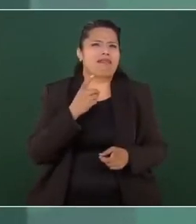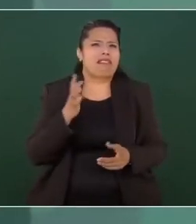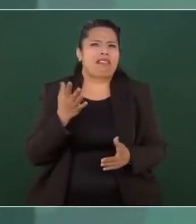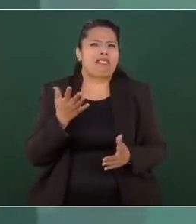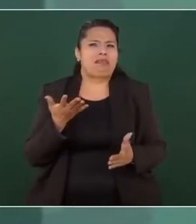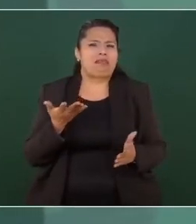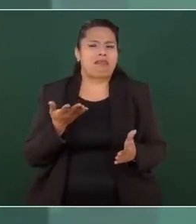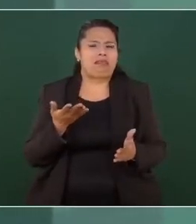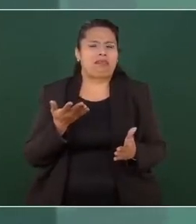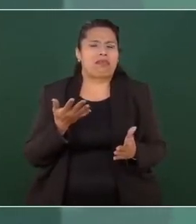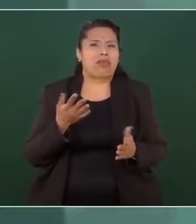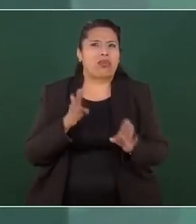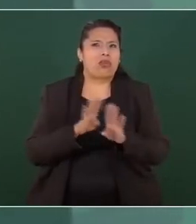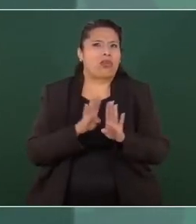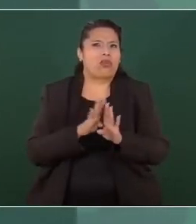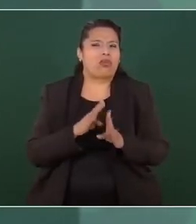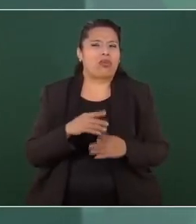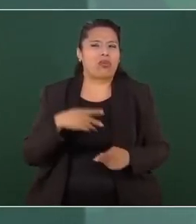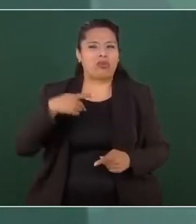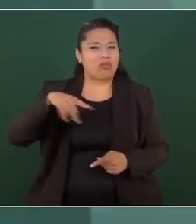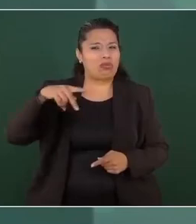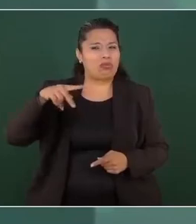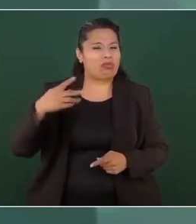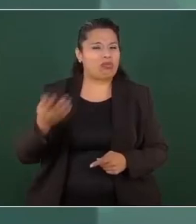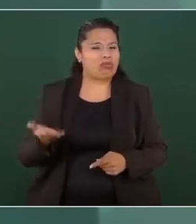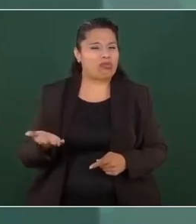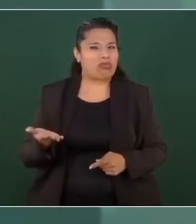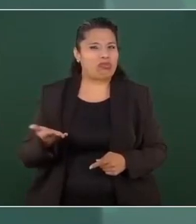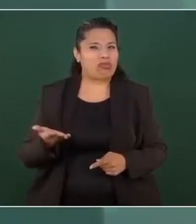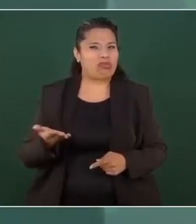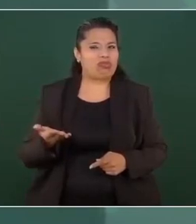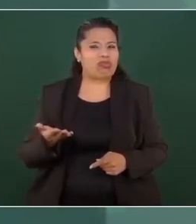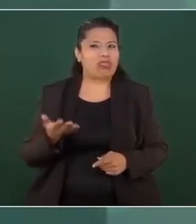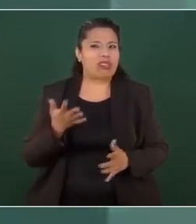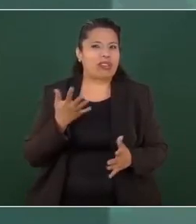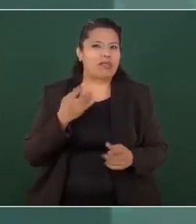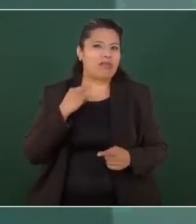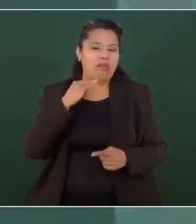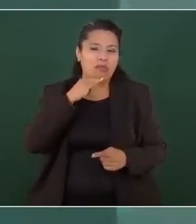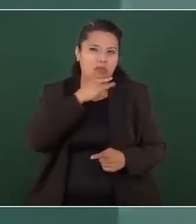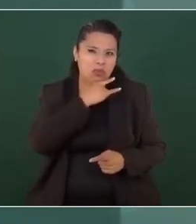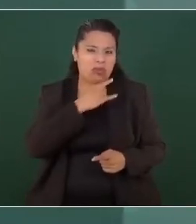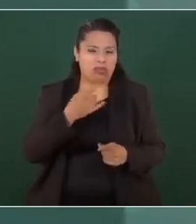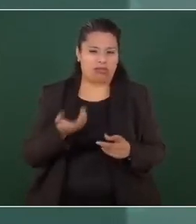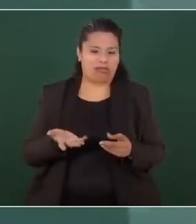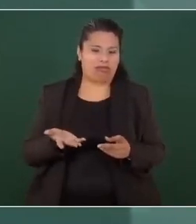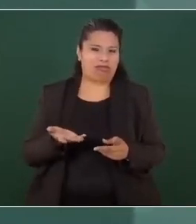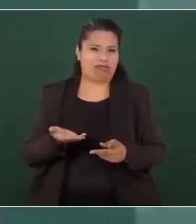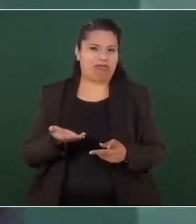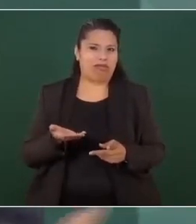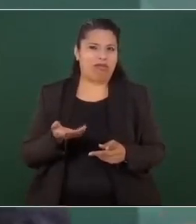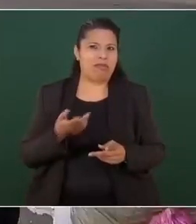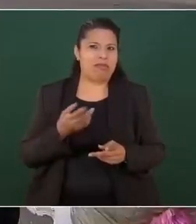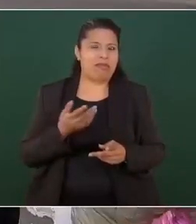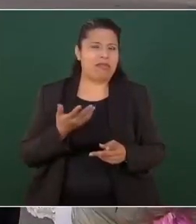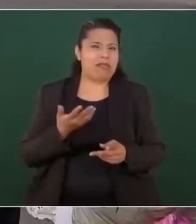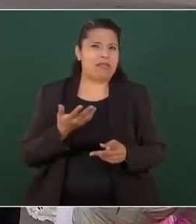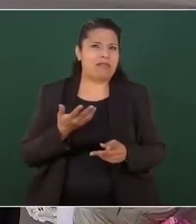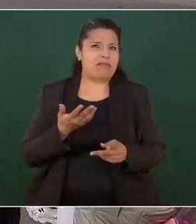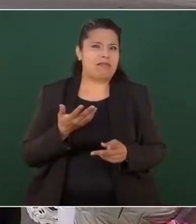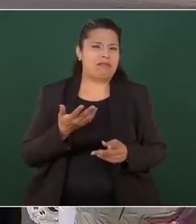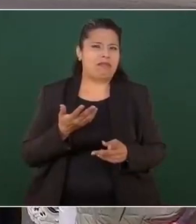la hipocresía. De repente,